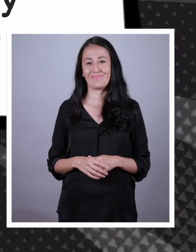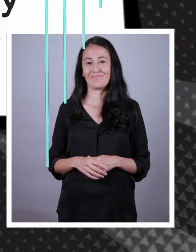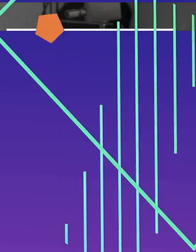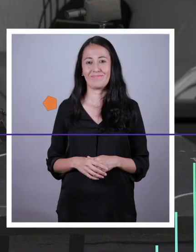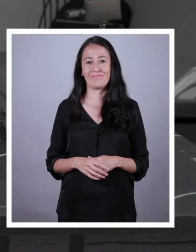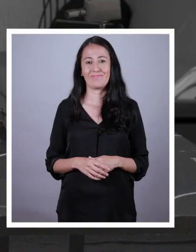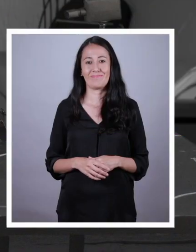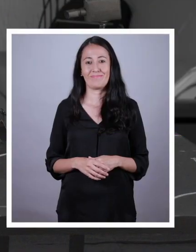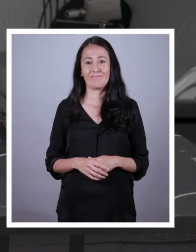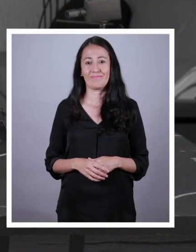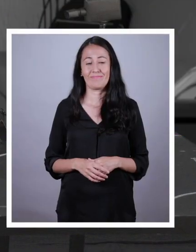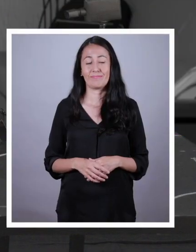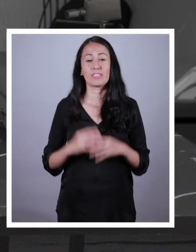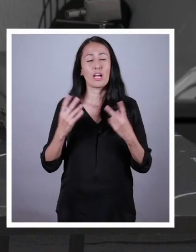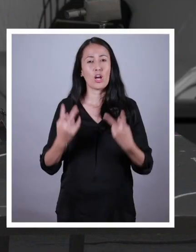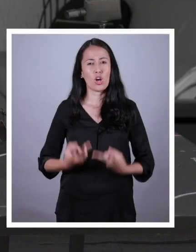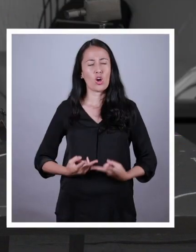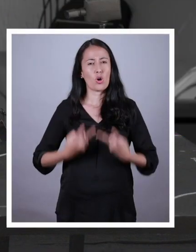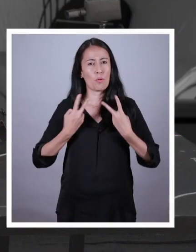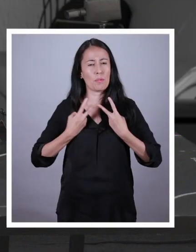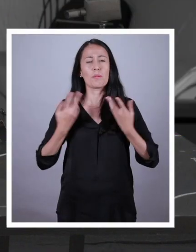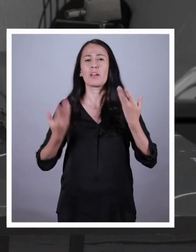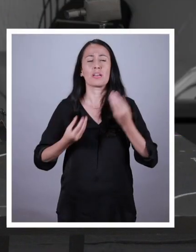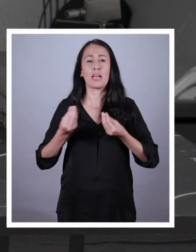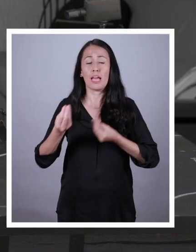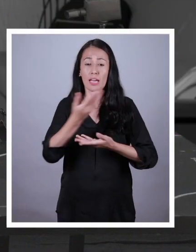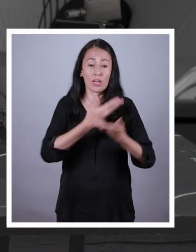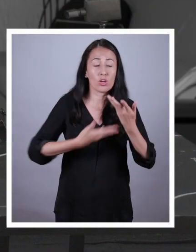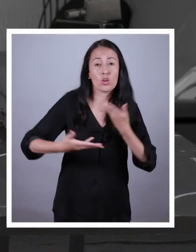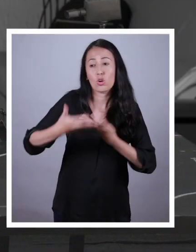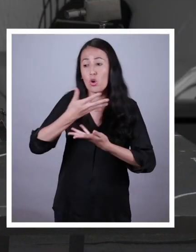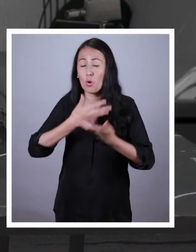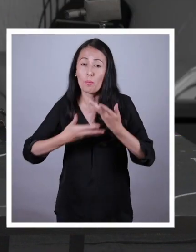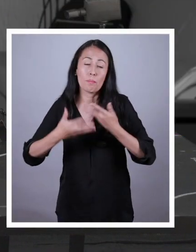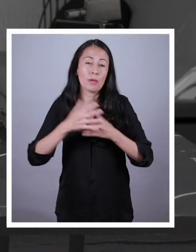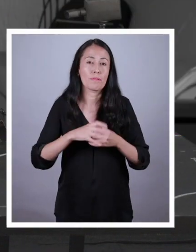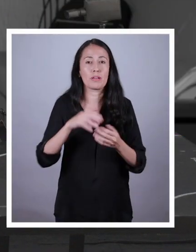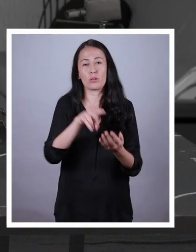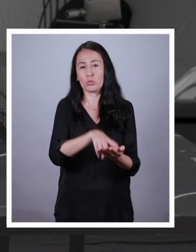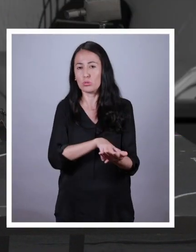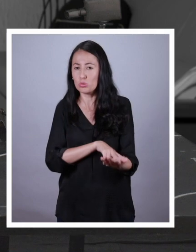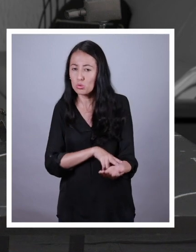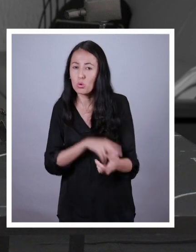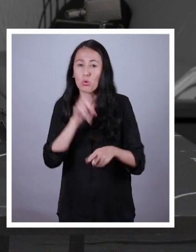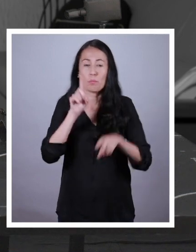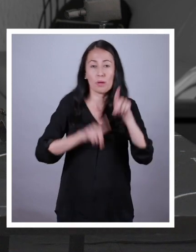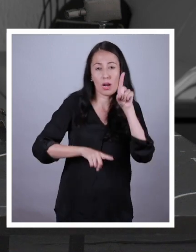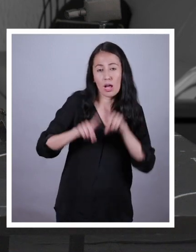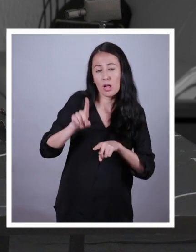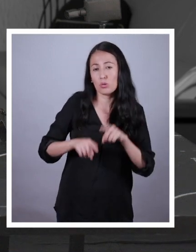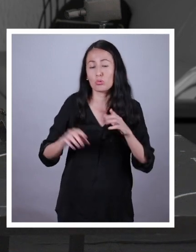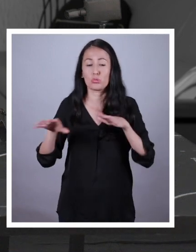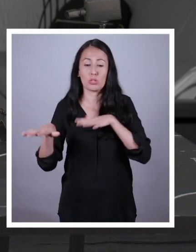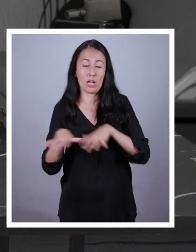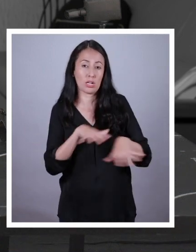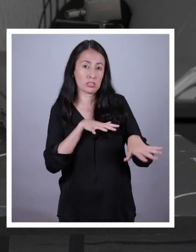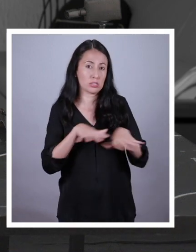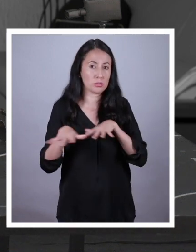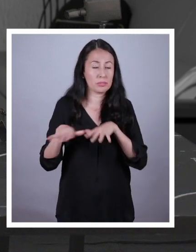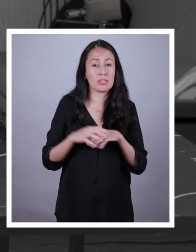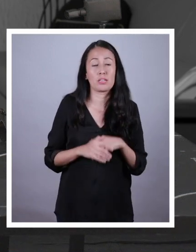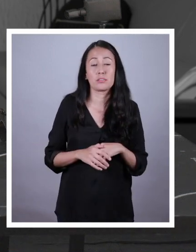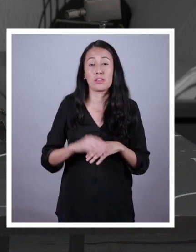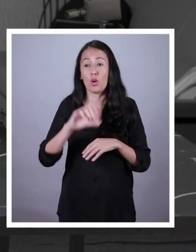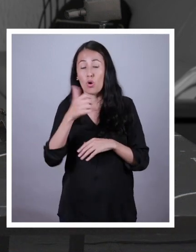La acción de convivir significa compartir ya sea un espacio, costumbres, valores, experiencias o actividades En conjunto con